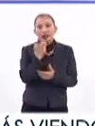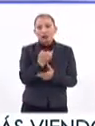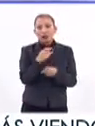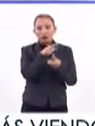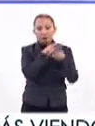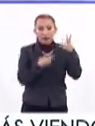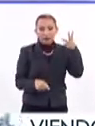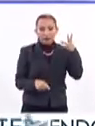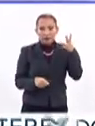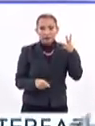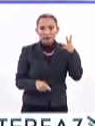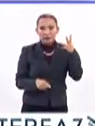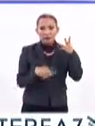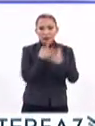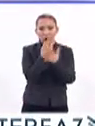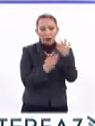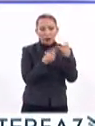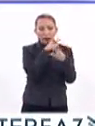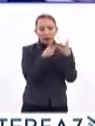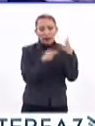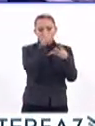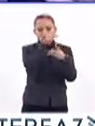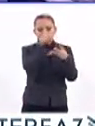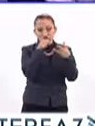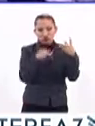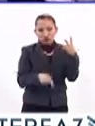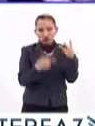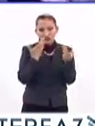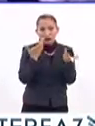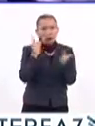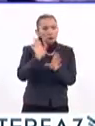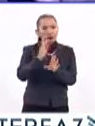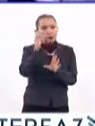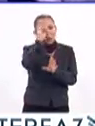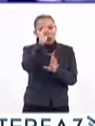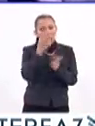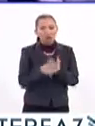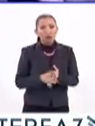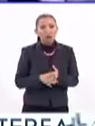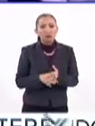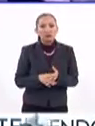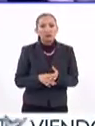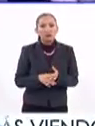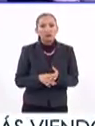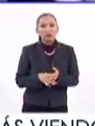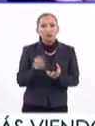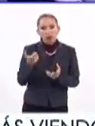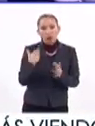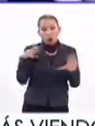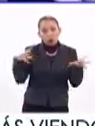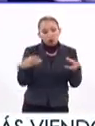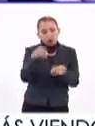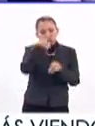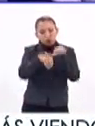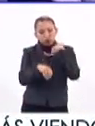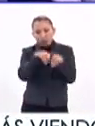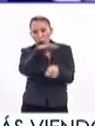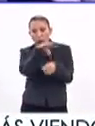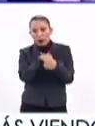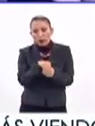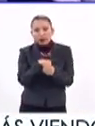estos tres, este programa con estos tres puntos, ¿qué te parece? Porque creo que es algo que conforma esta